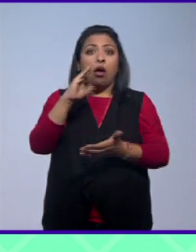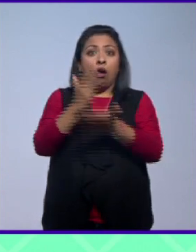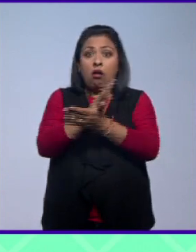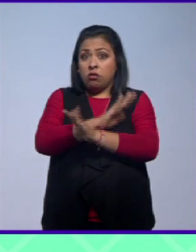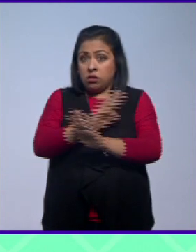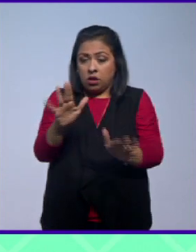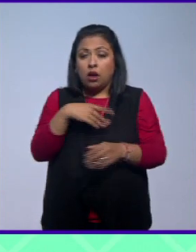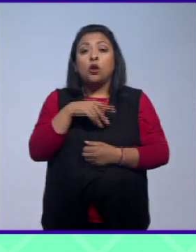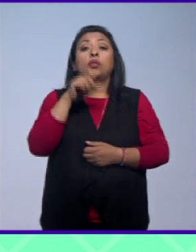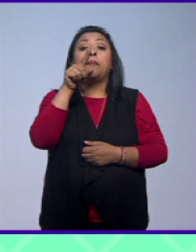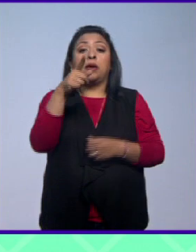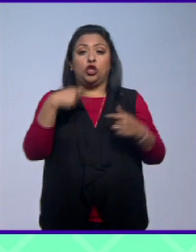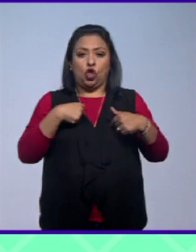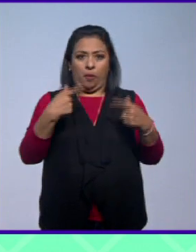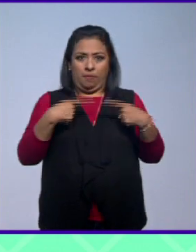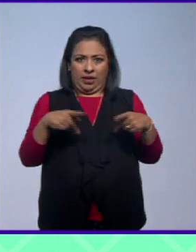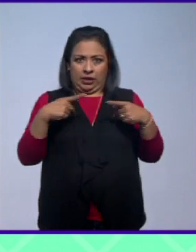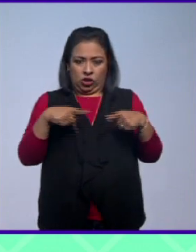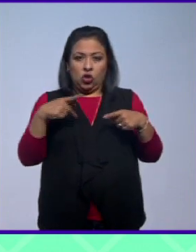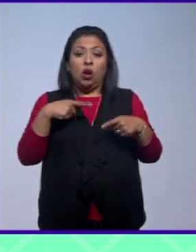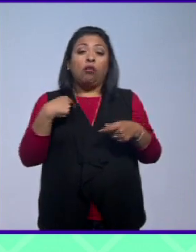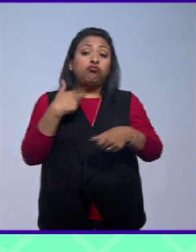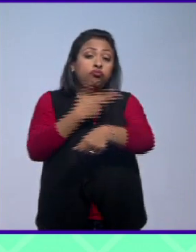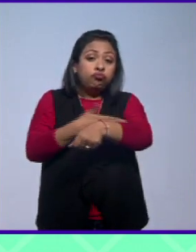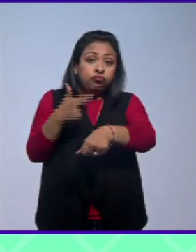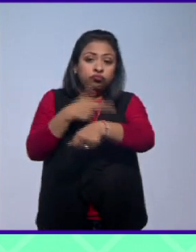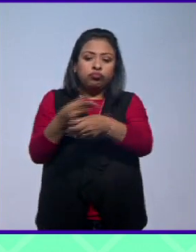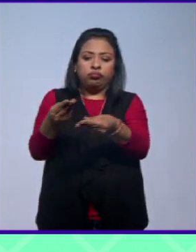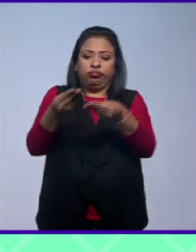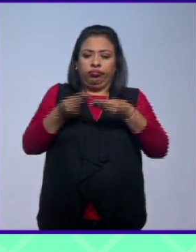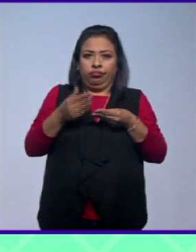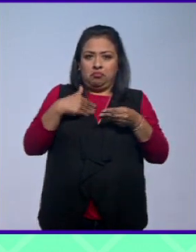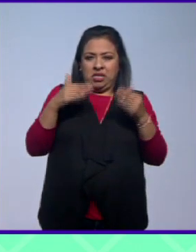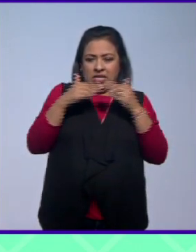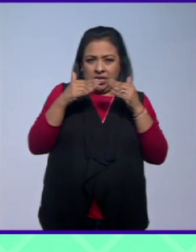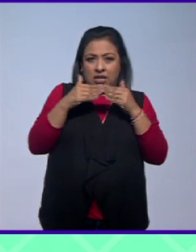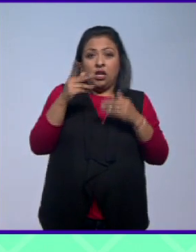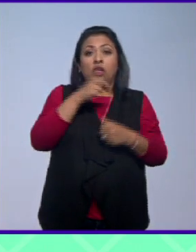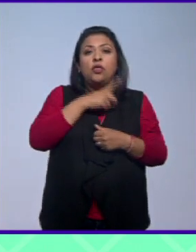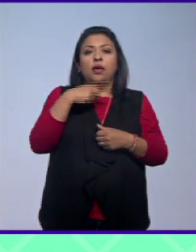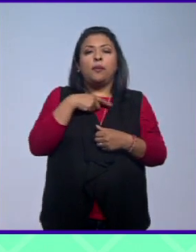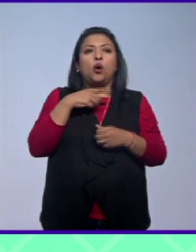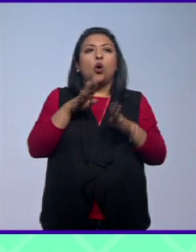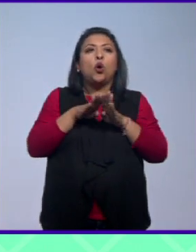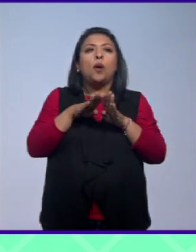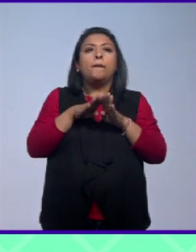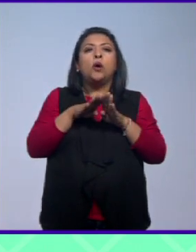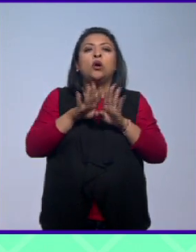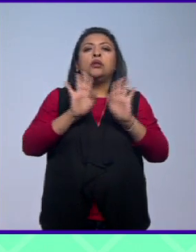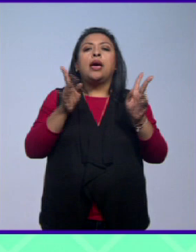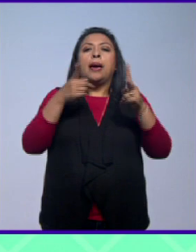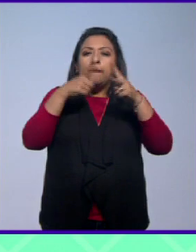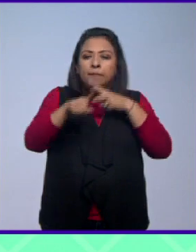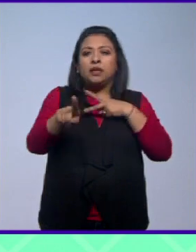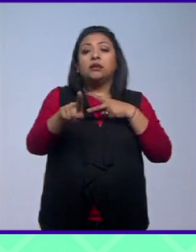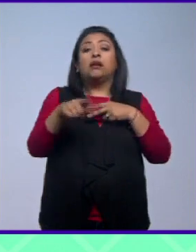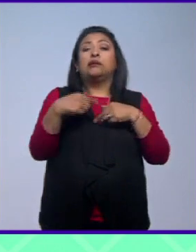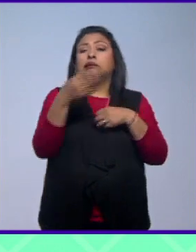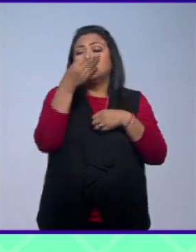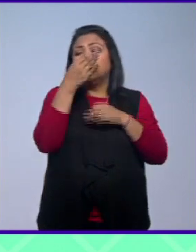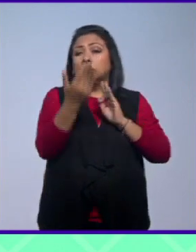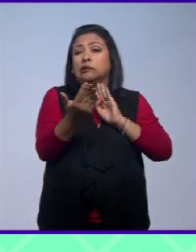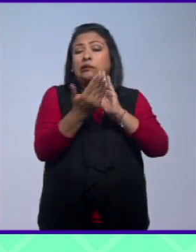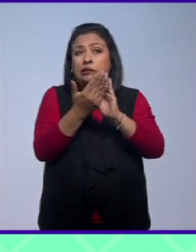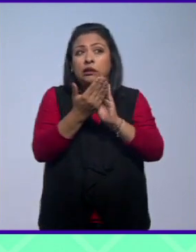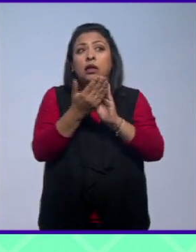además el ciudadano que la tramita la recibe en su casa y debe activarla y cuando se acercan los procesos electorales